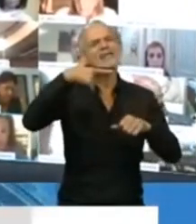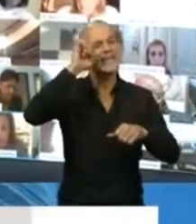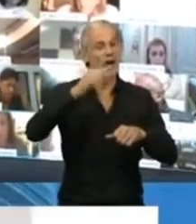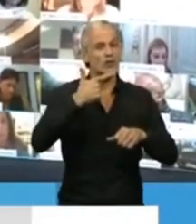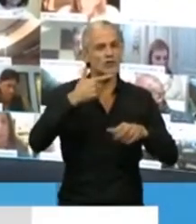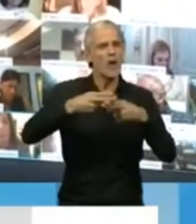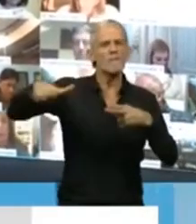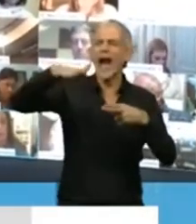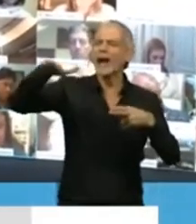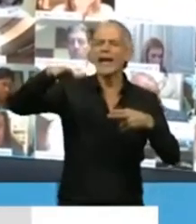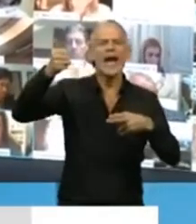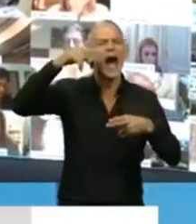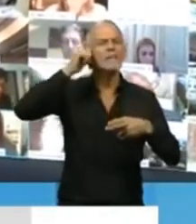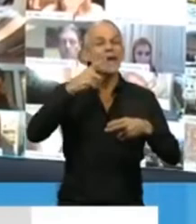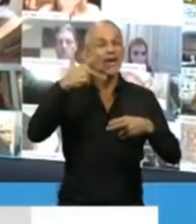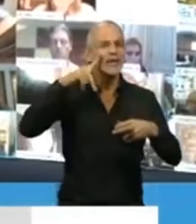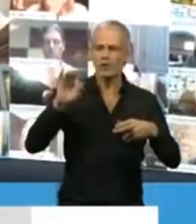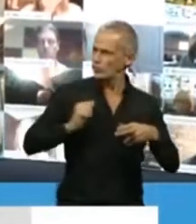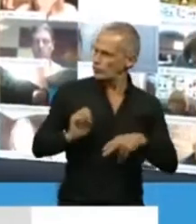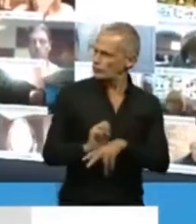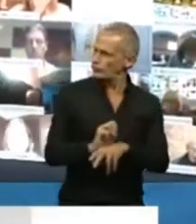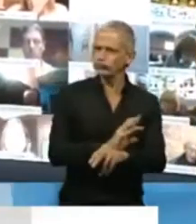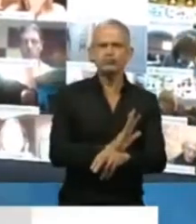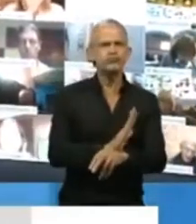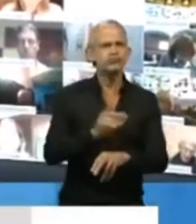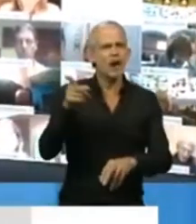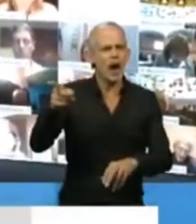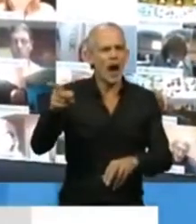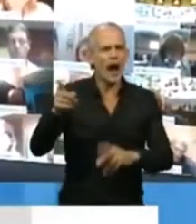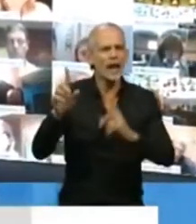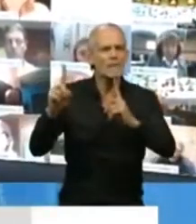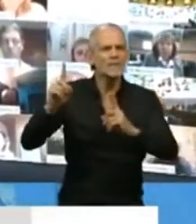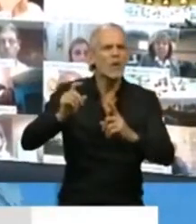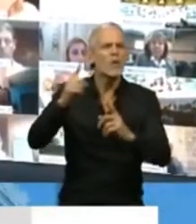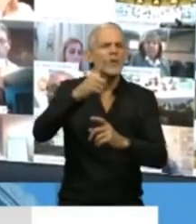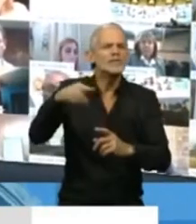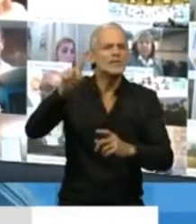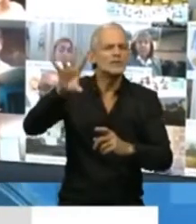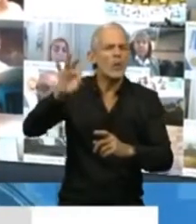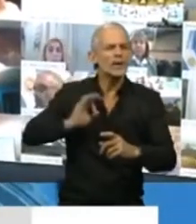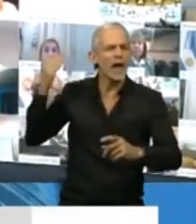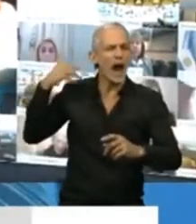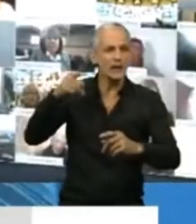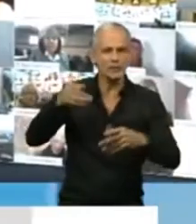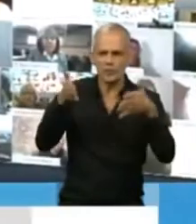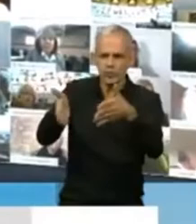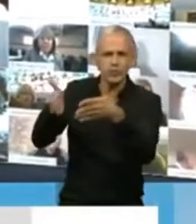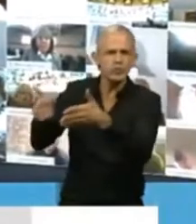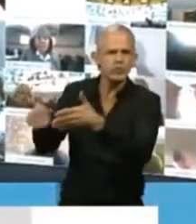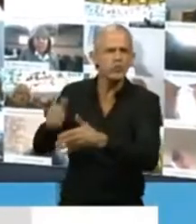Ameguino, no puedo dejar de estremecerme al pensar que allí abajo, hace un siglo y medio, fueron enterrados